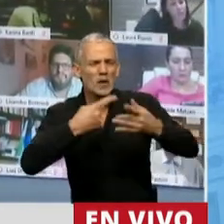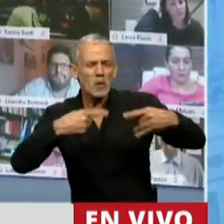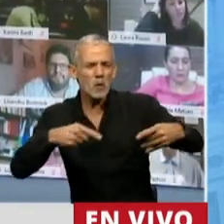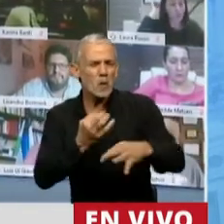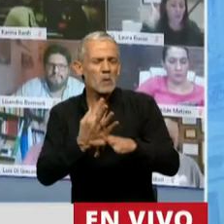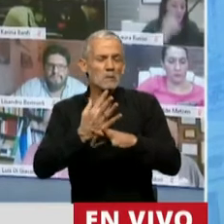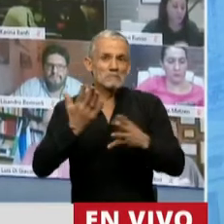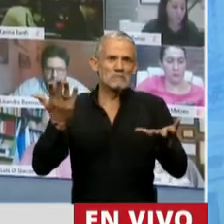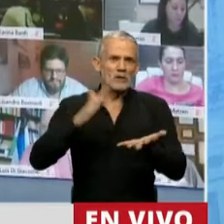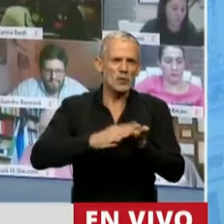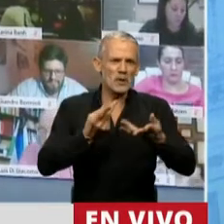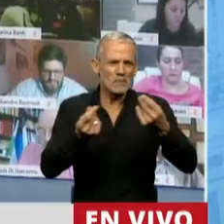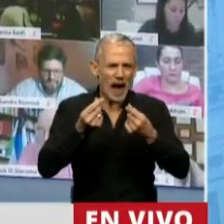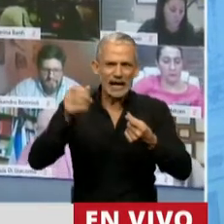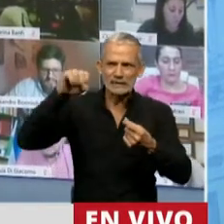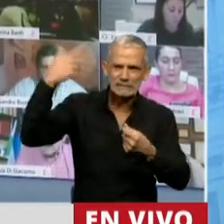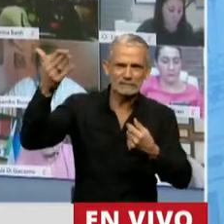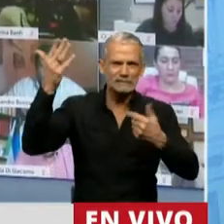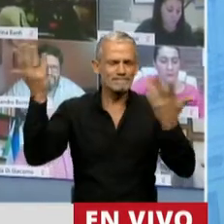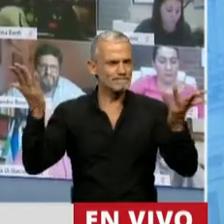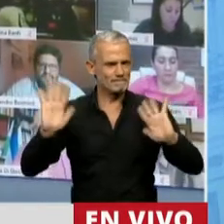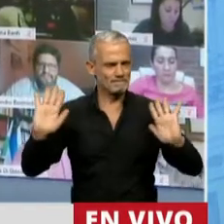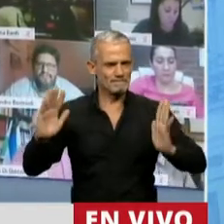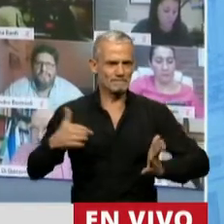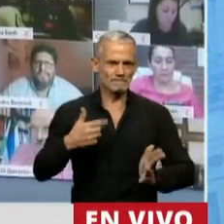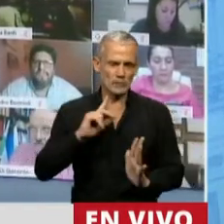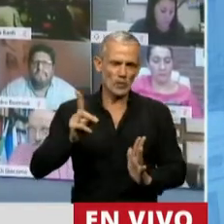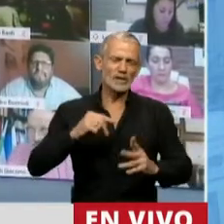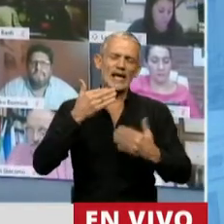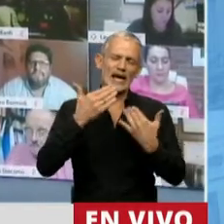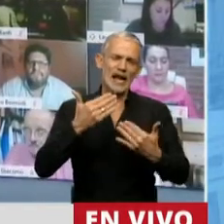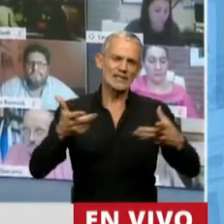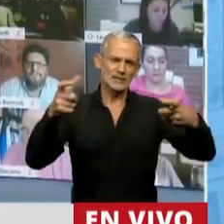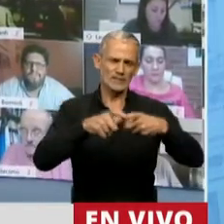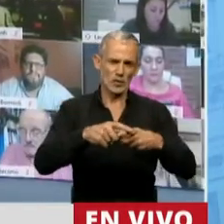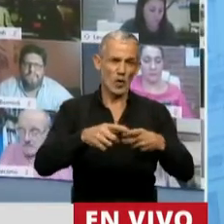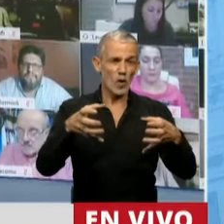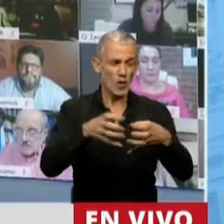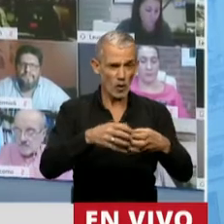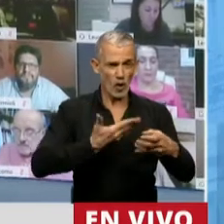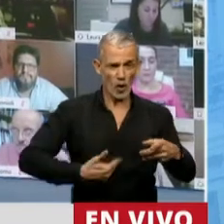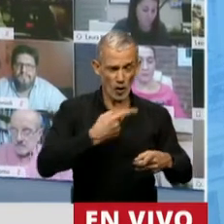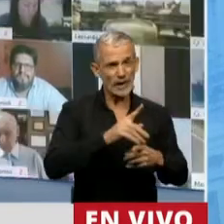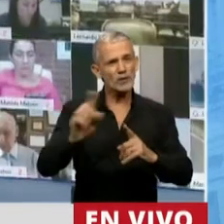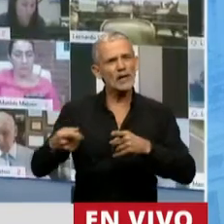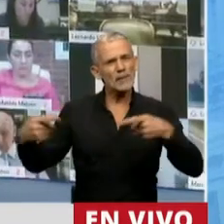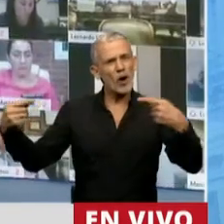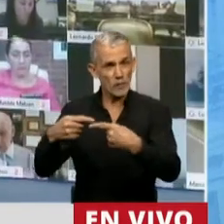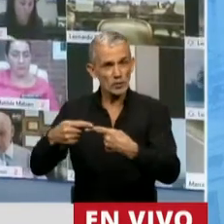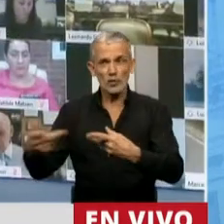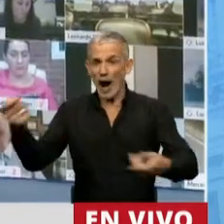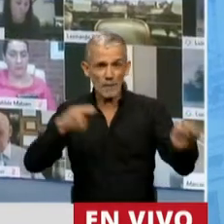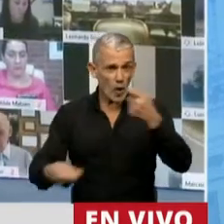de finanzas internacionales. Así que agradecer a los miembros, tanto del oficialismo como de la oposición, que hicieron